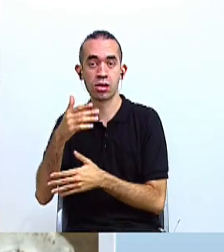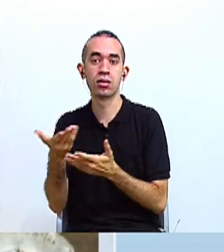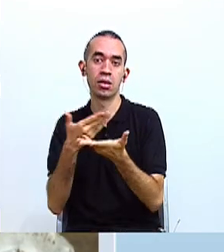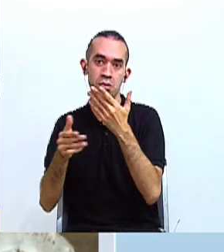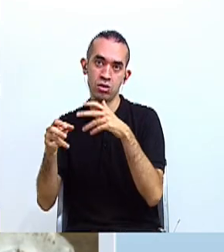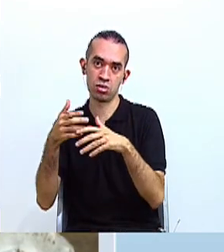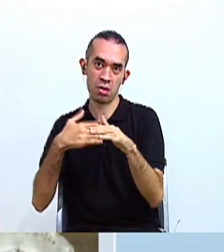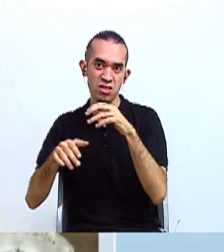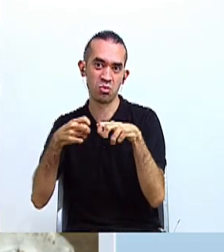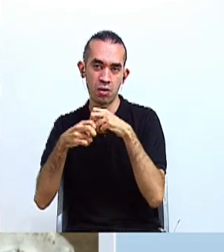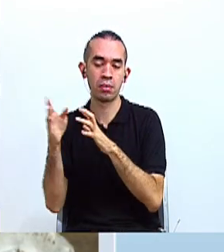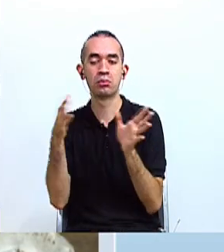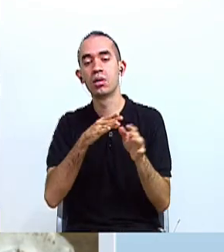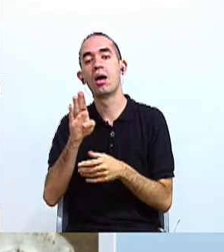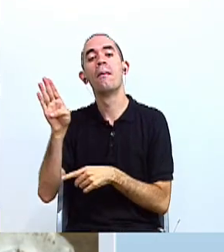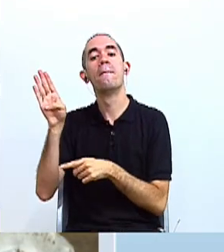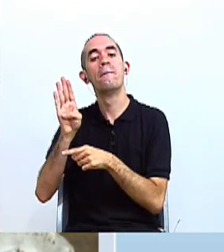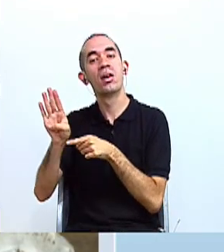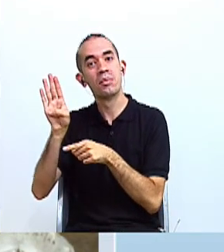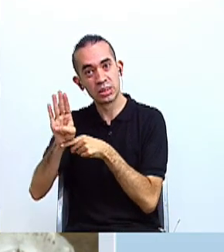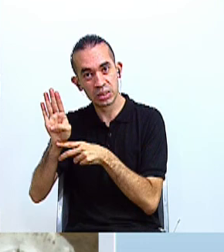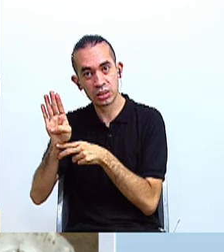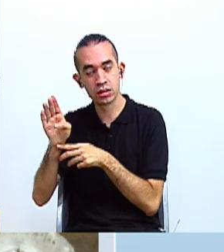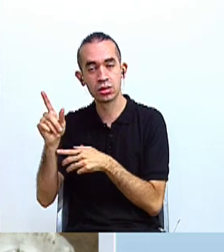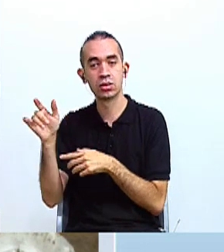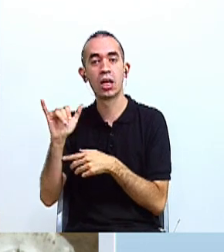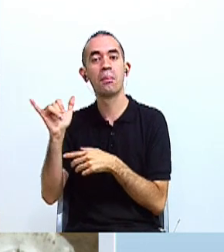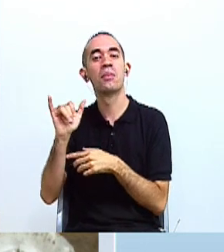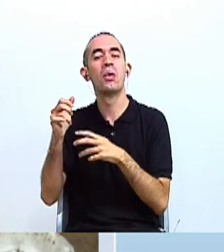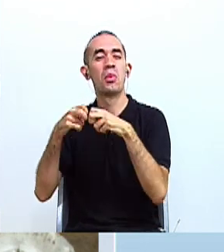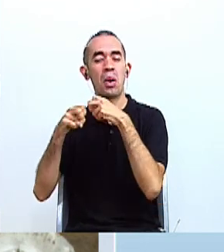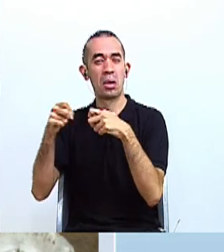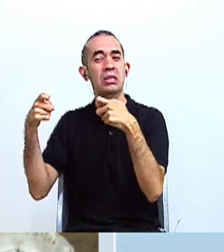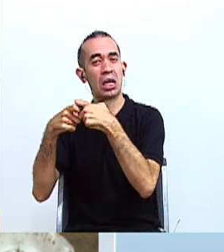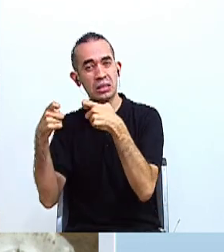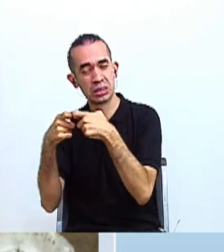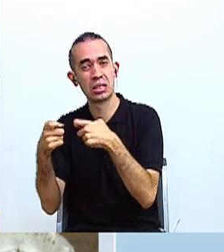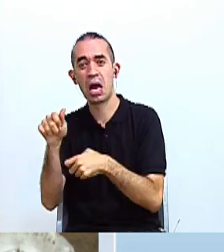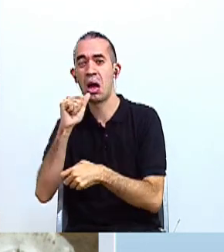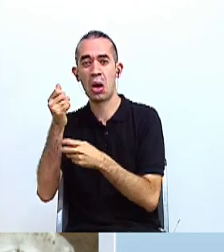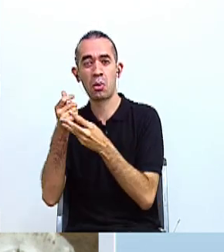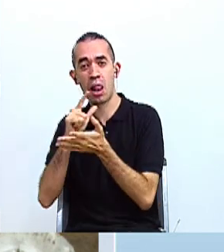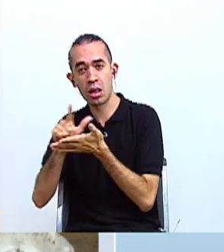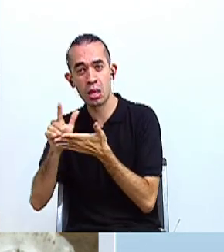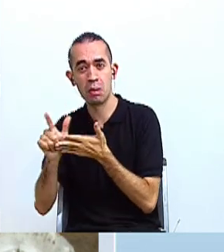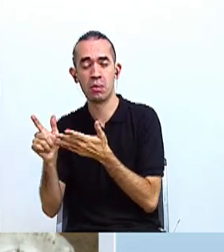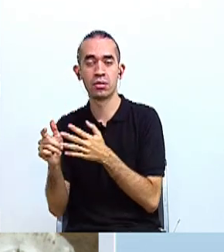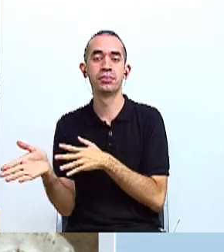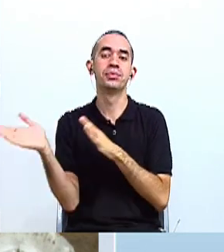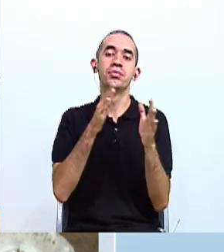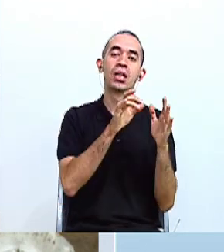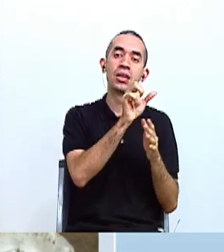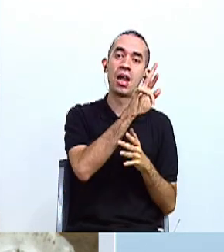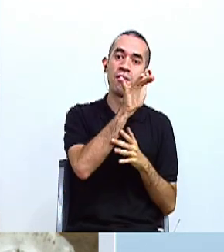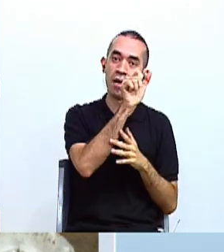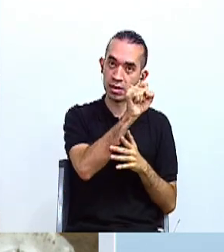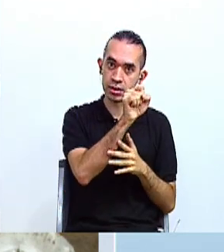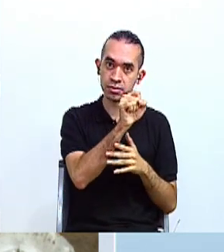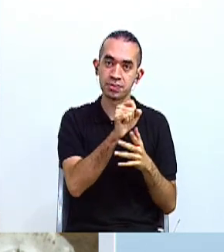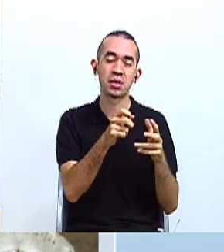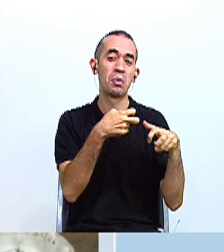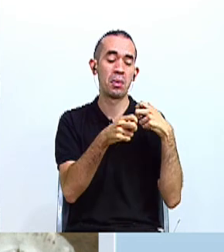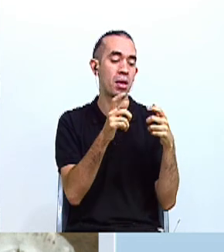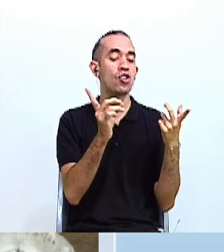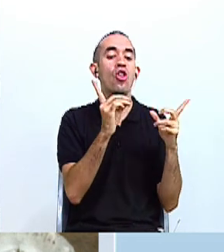También tenemos a los bribris con problemas de electricidad, agua potable, los térrabas con problemas de titulación de tierra,